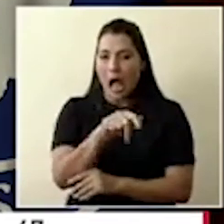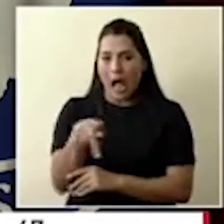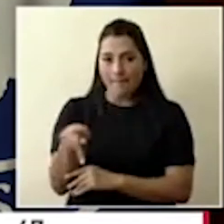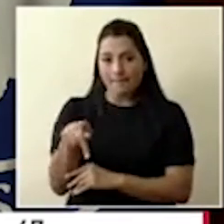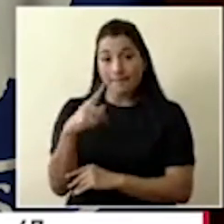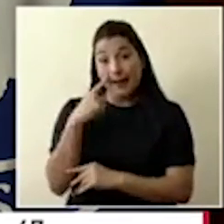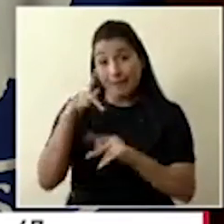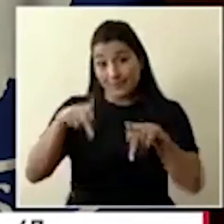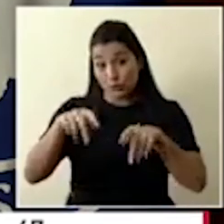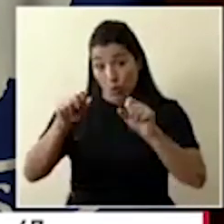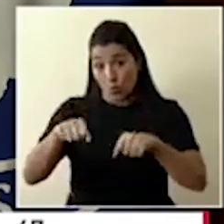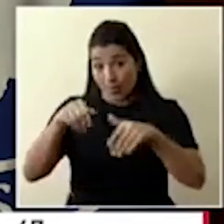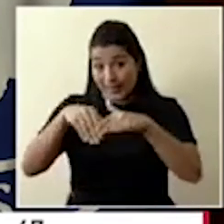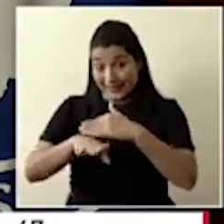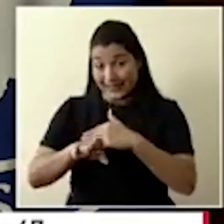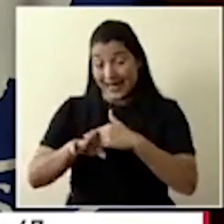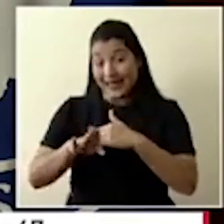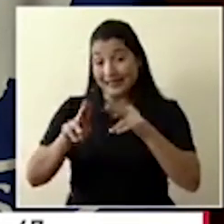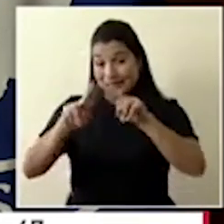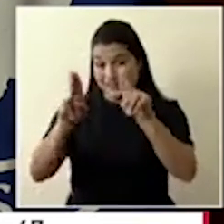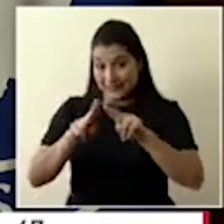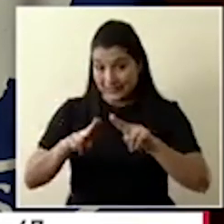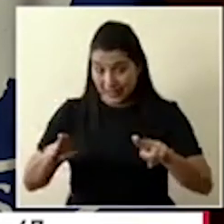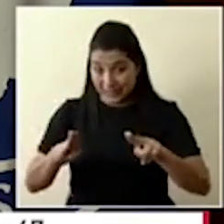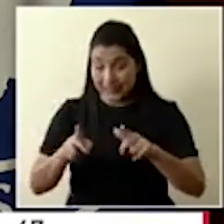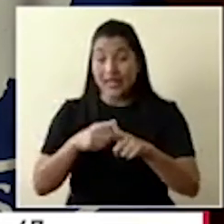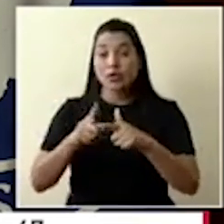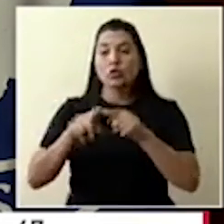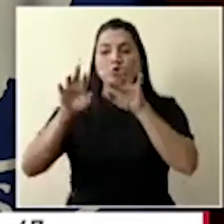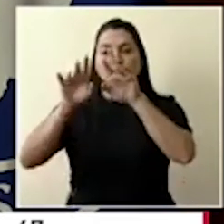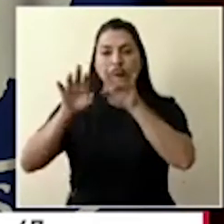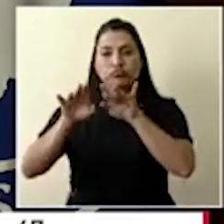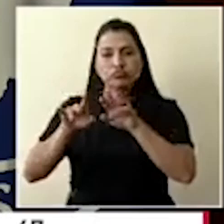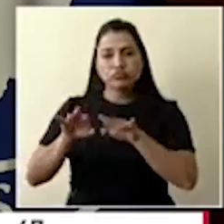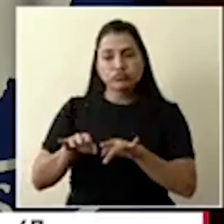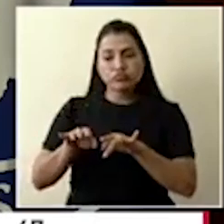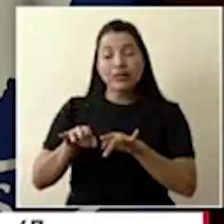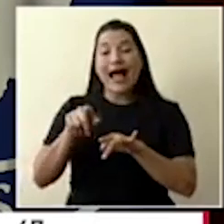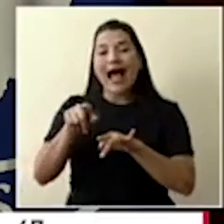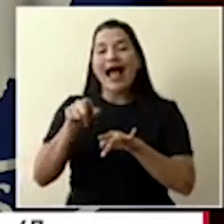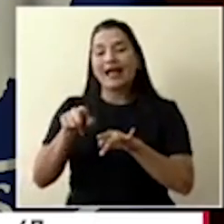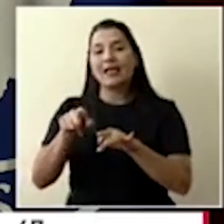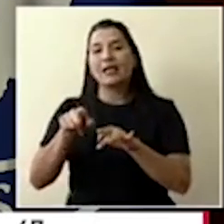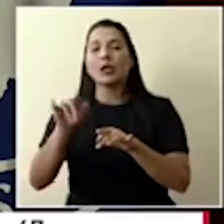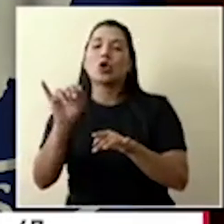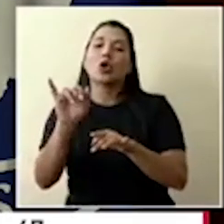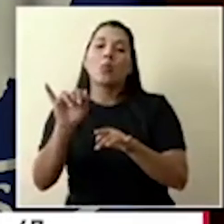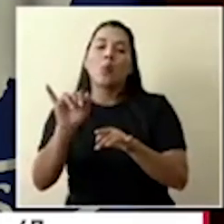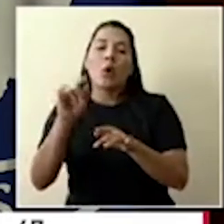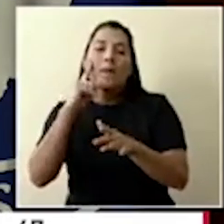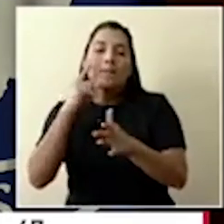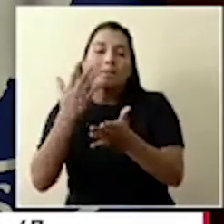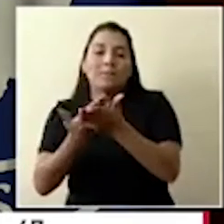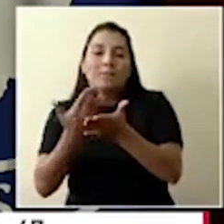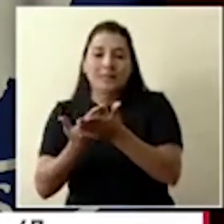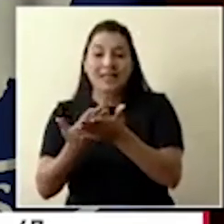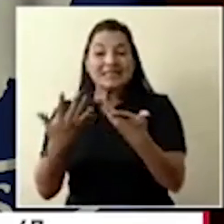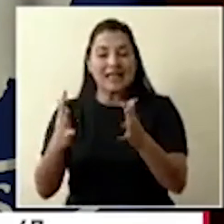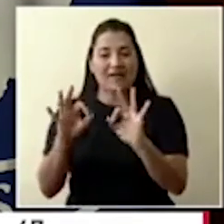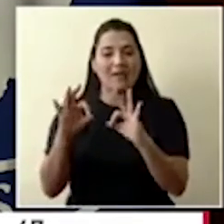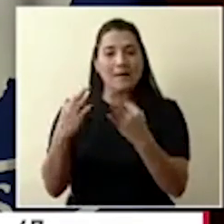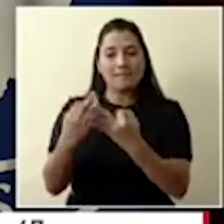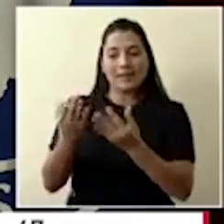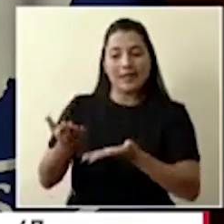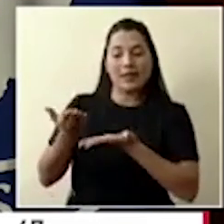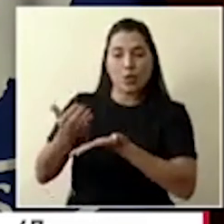llenar un formulario donde va a constar la familia que recibió la donación para poder con eso tener todos los criterios de